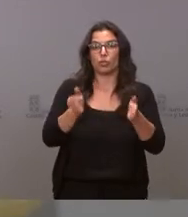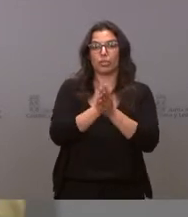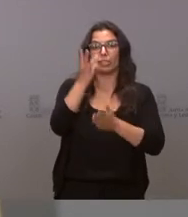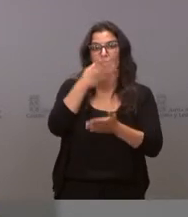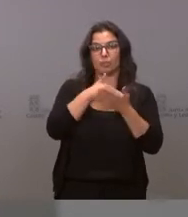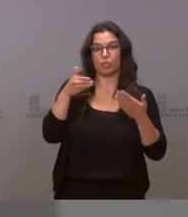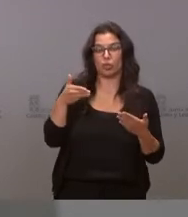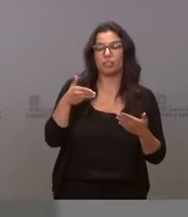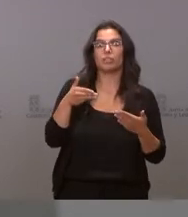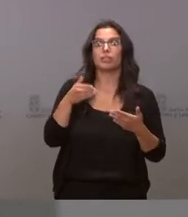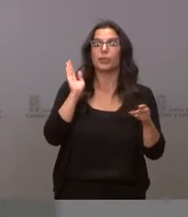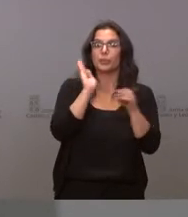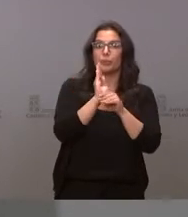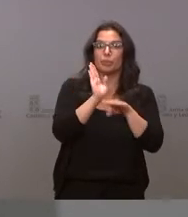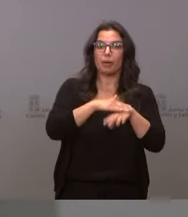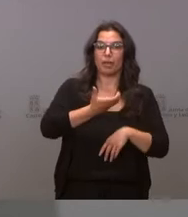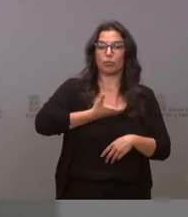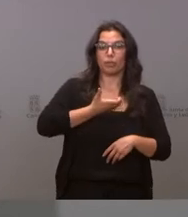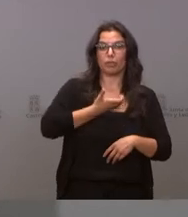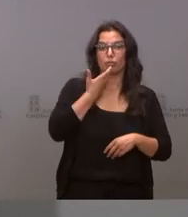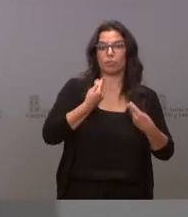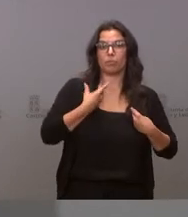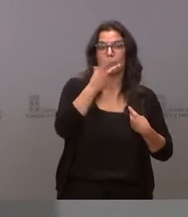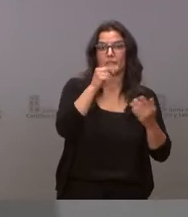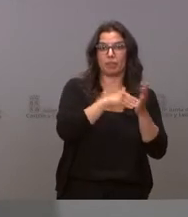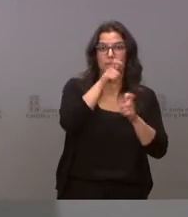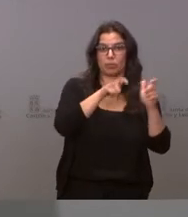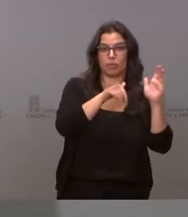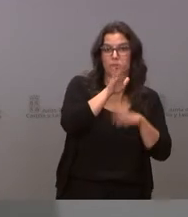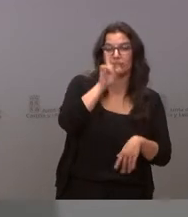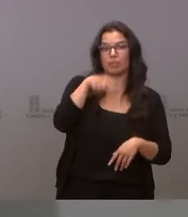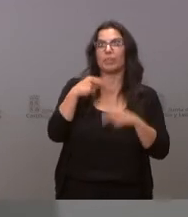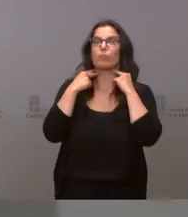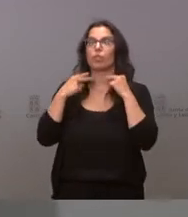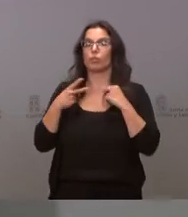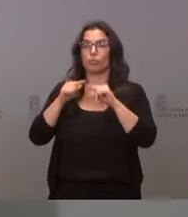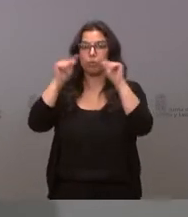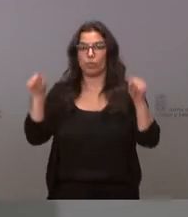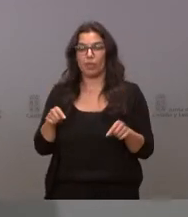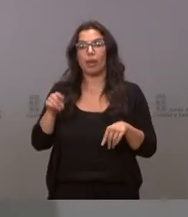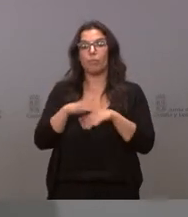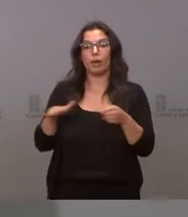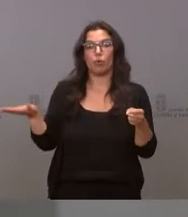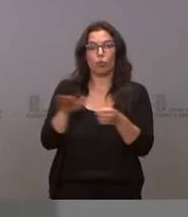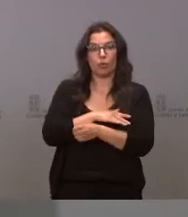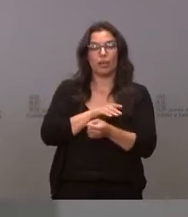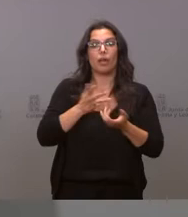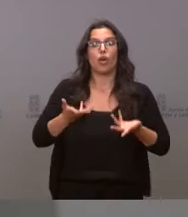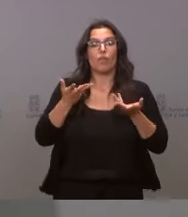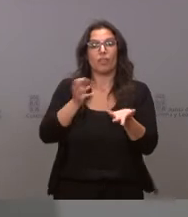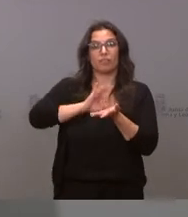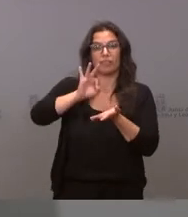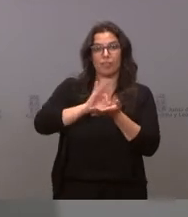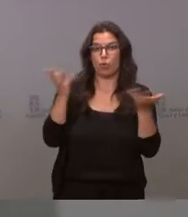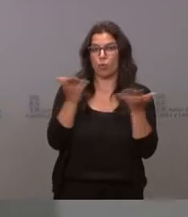3 millones dirigido a los ayuntamientos de más de 20.000 habitantes y a las diputaciones provinciales para financiar las prestaciones de urgente necesidad